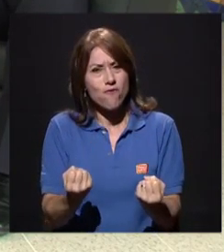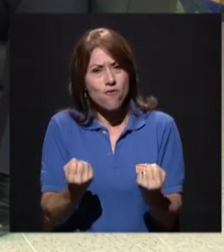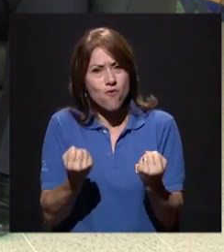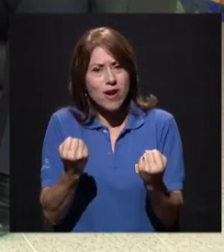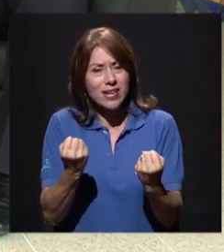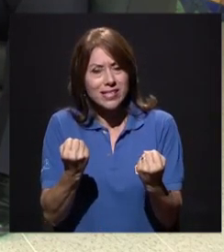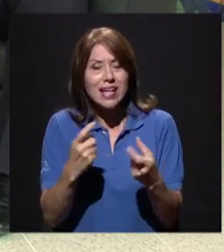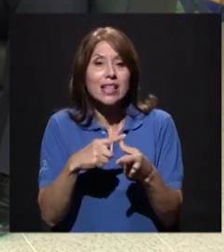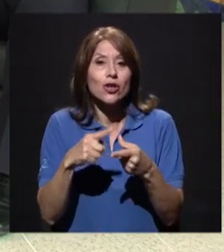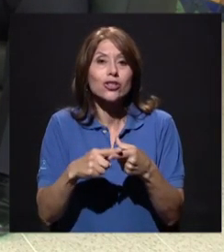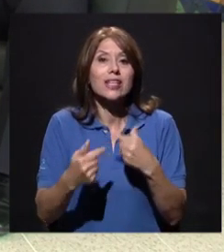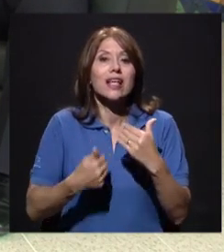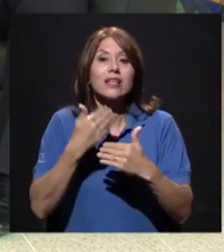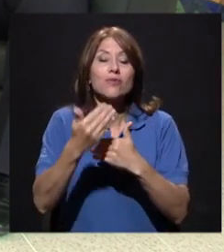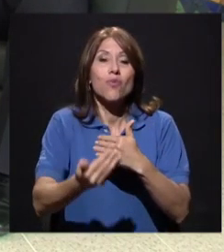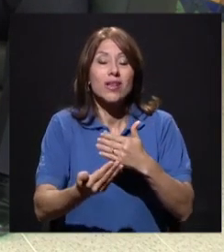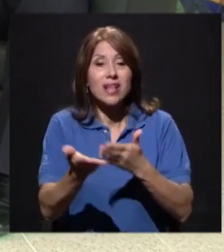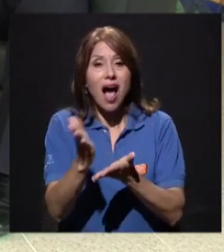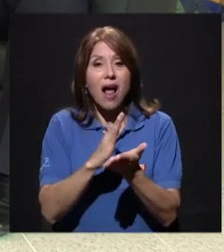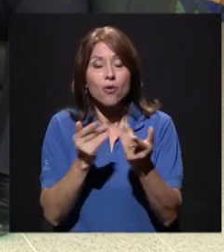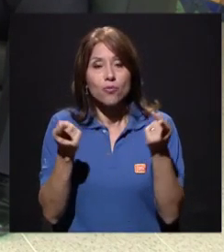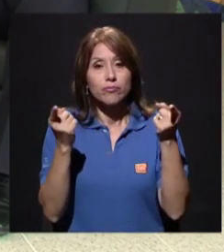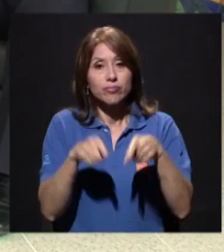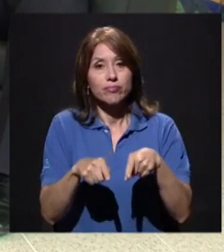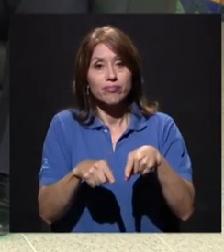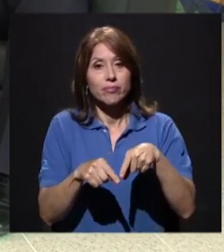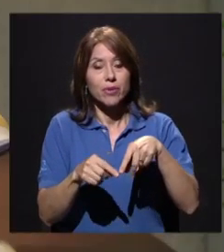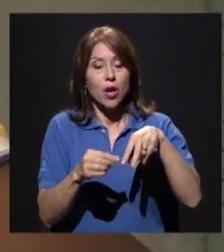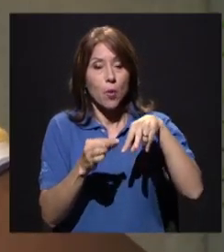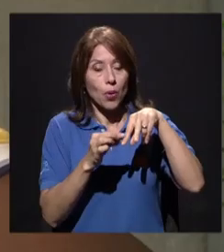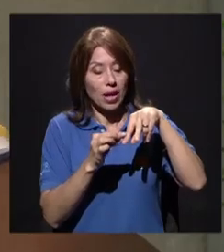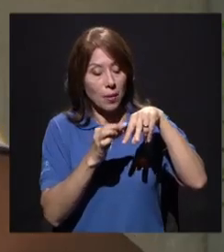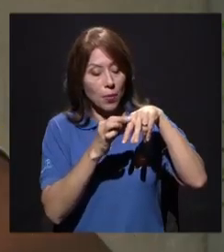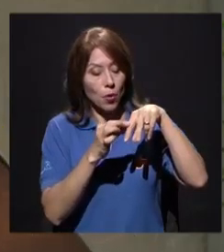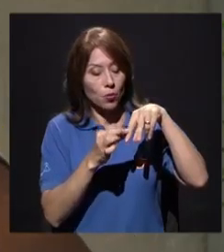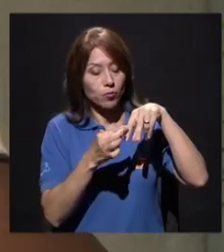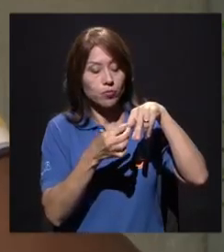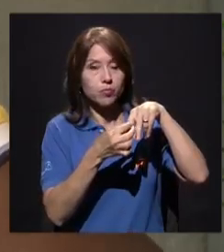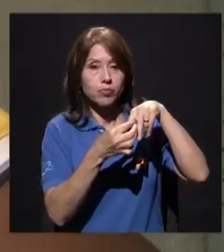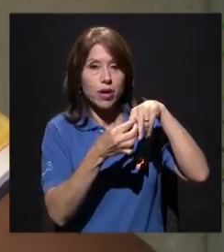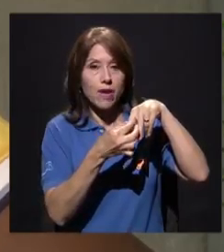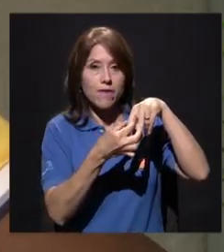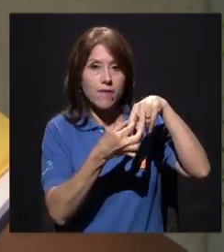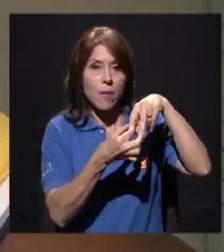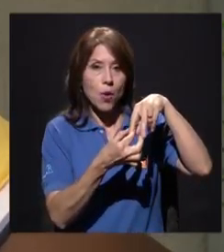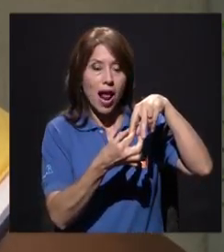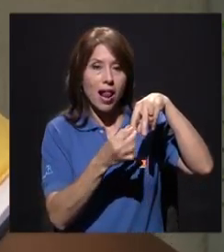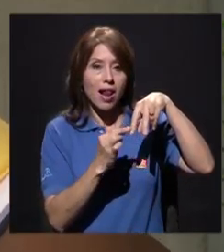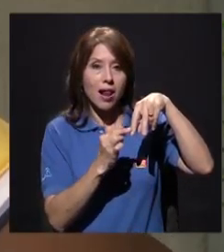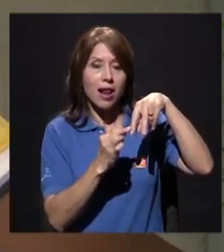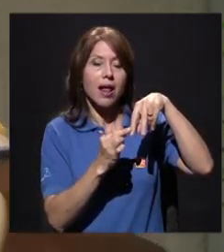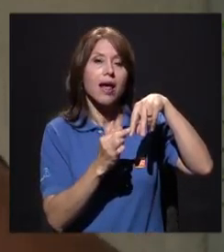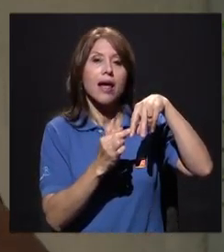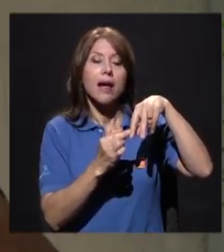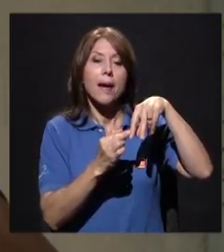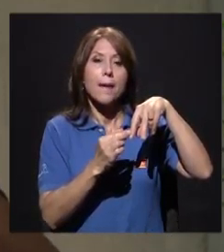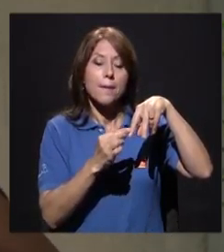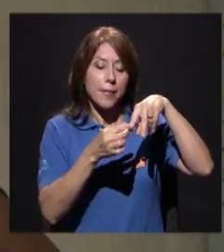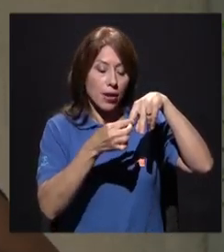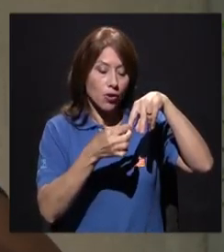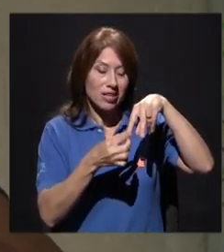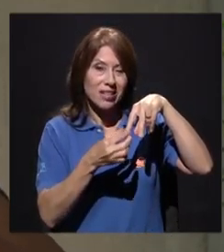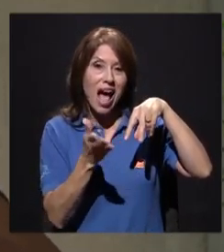desgarre en mi muslo. Ya sea en la parte, en el cuadro y se pone parcial bien efemoral. Pero eso son los